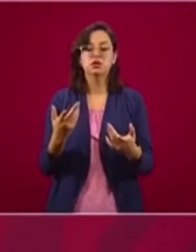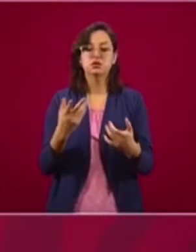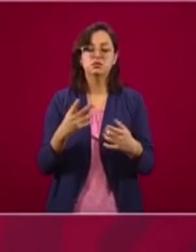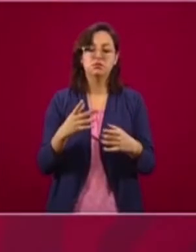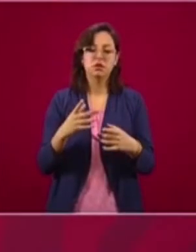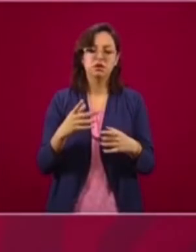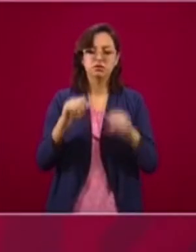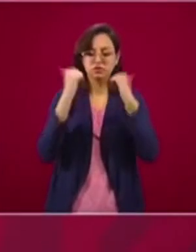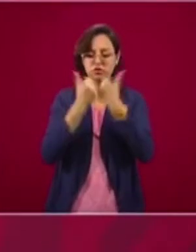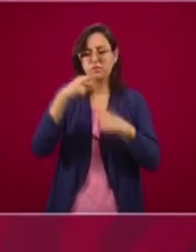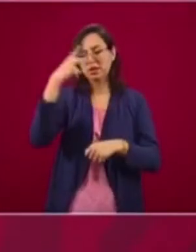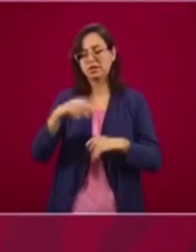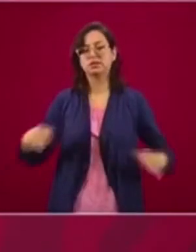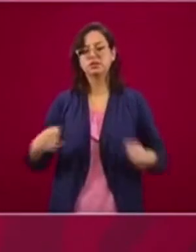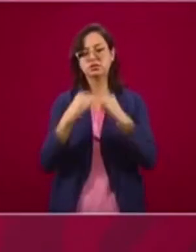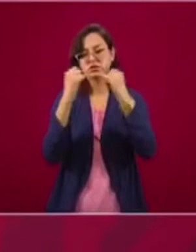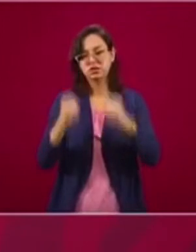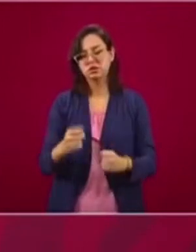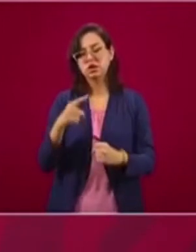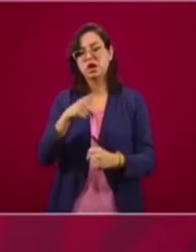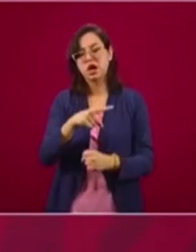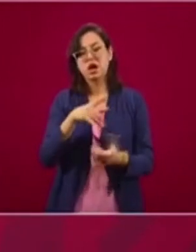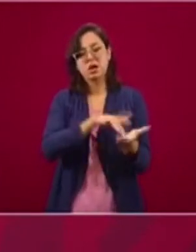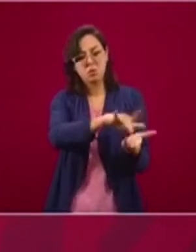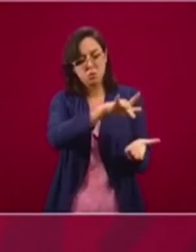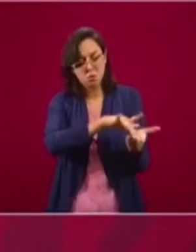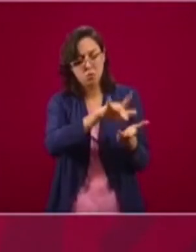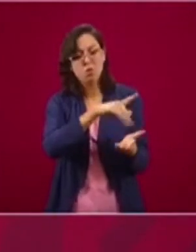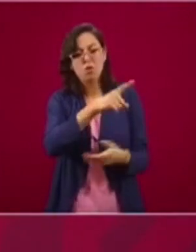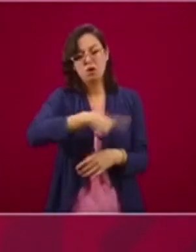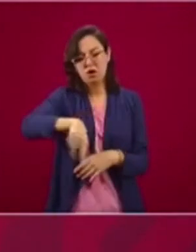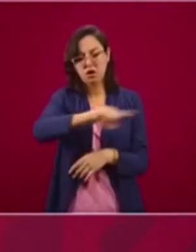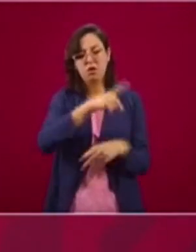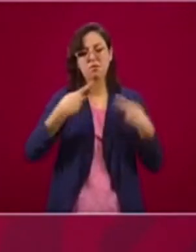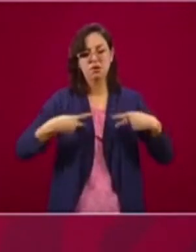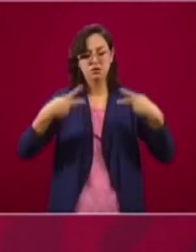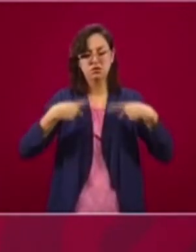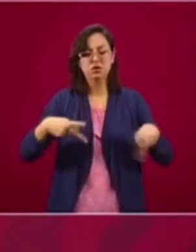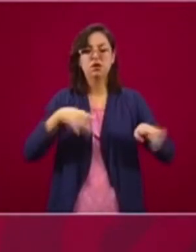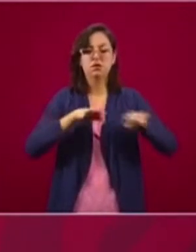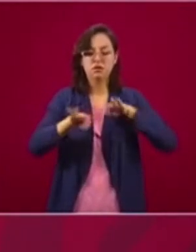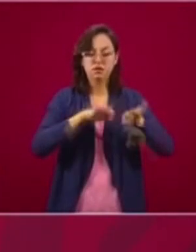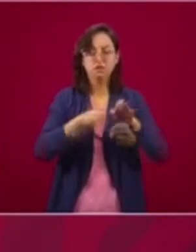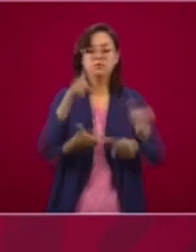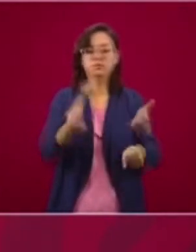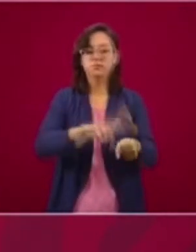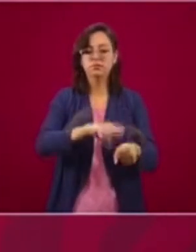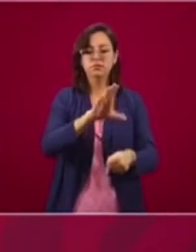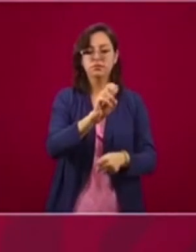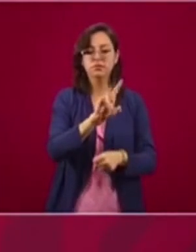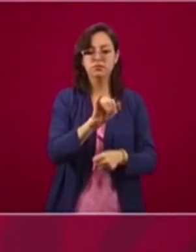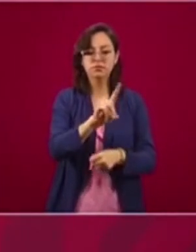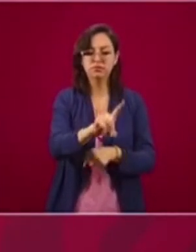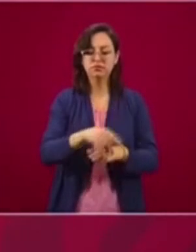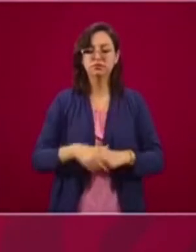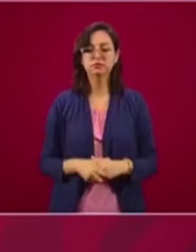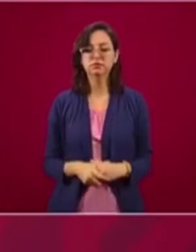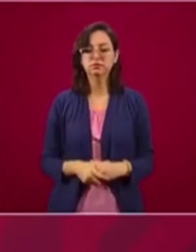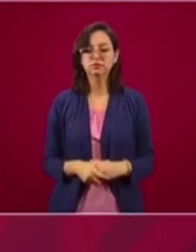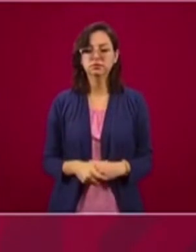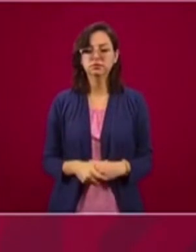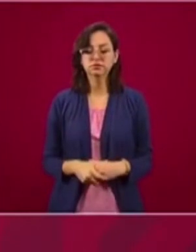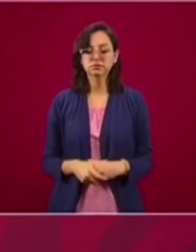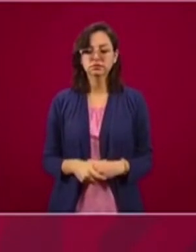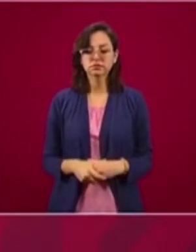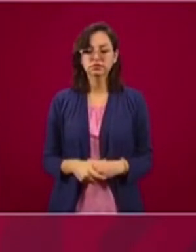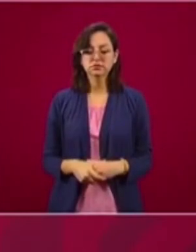seguro aplica de manera retroactiva a partir de que fue anunciada la tercera fase de la pandemia. Este será un seguro